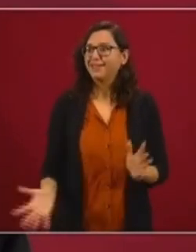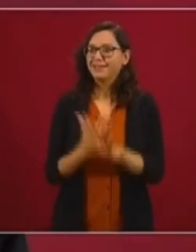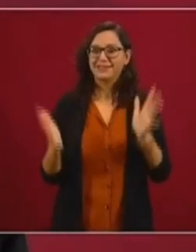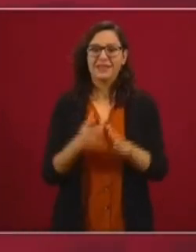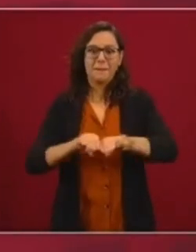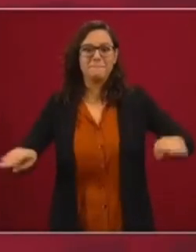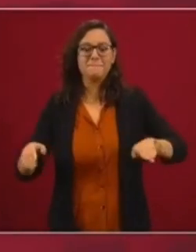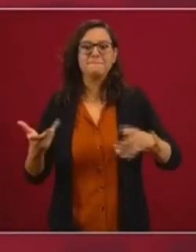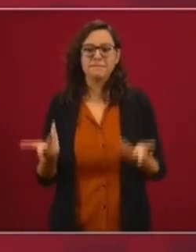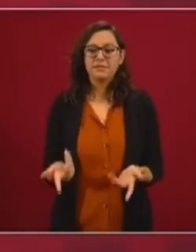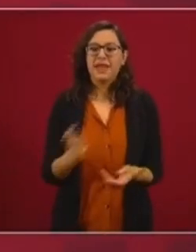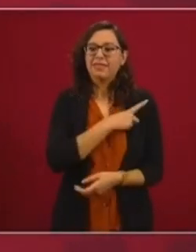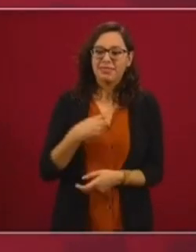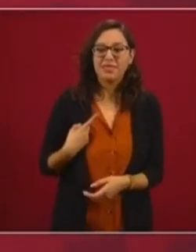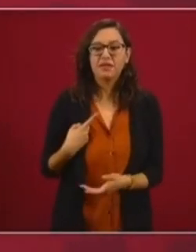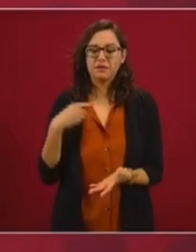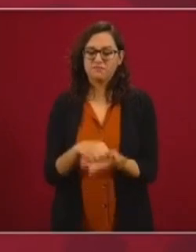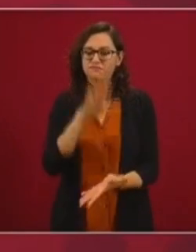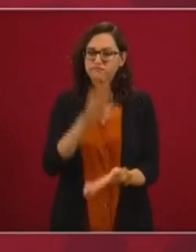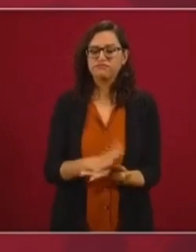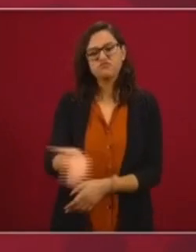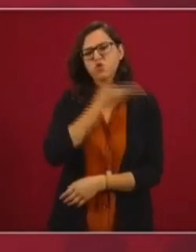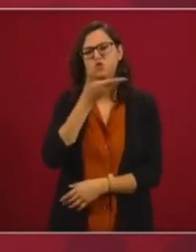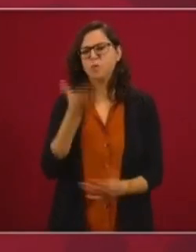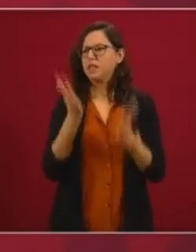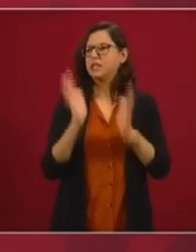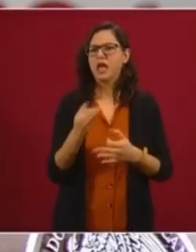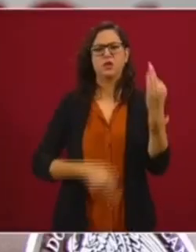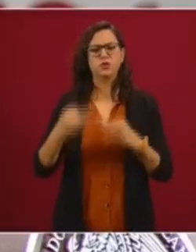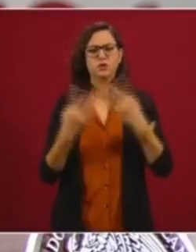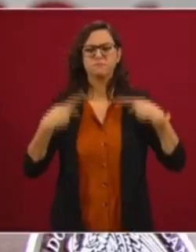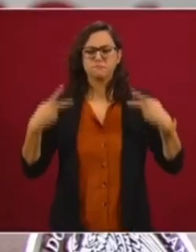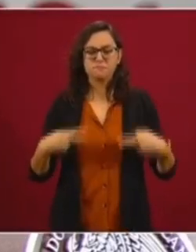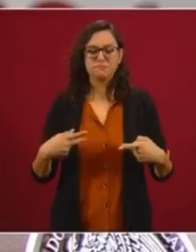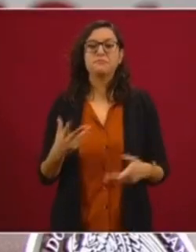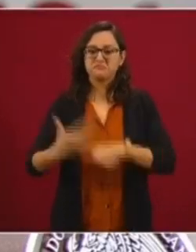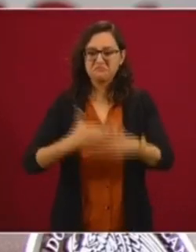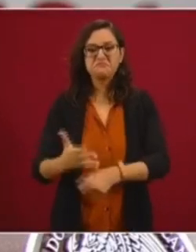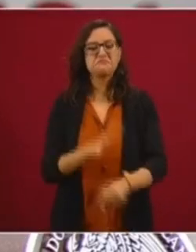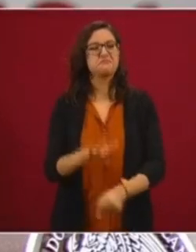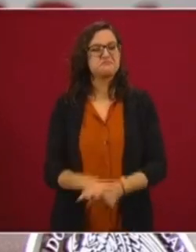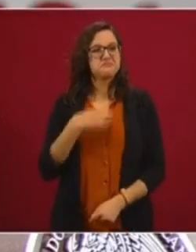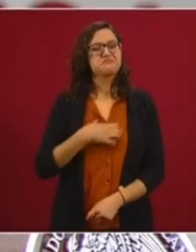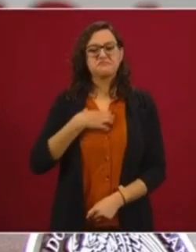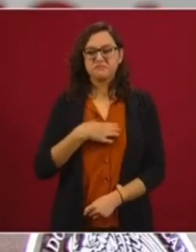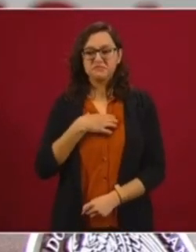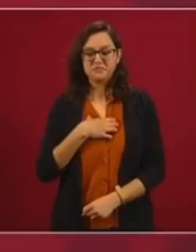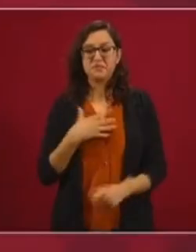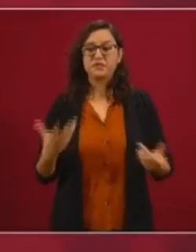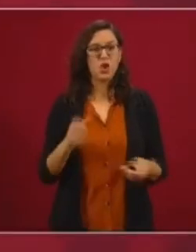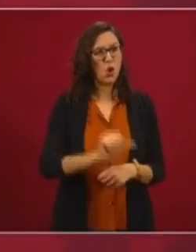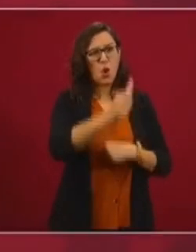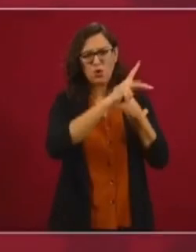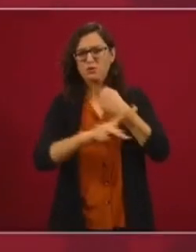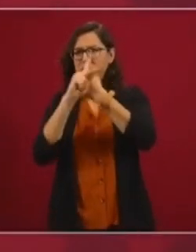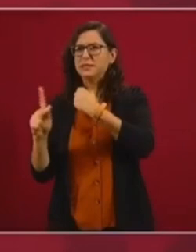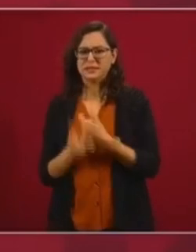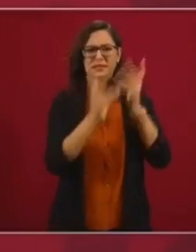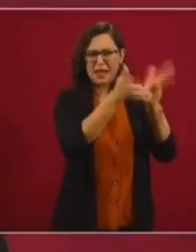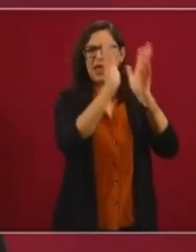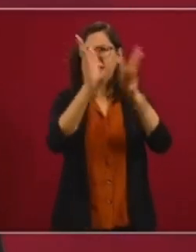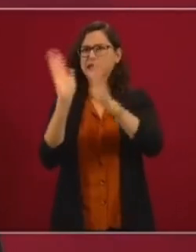participativa tiene que quedar establecida como un hábito en nuestro país. Y nos vamos a sentir muy satisfechos. Esto ya se aplica en otros países del mundo,